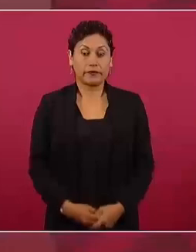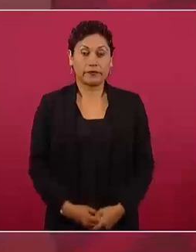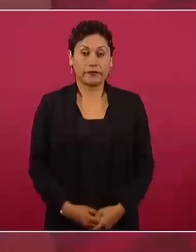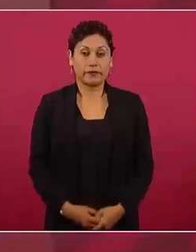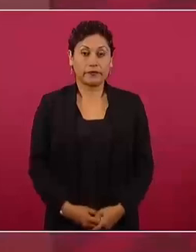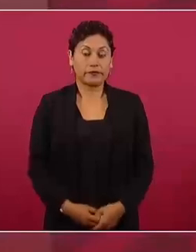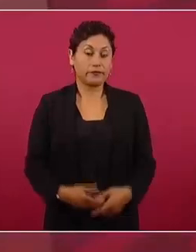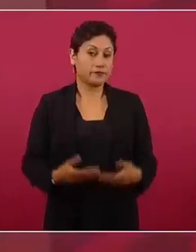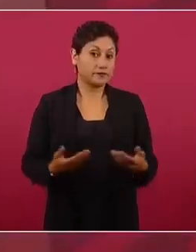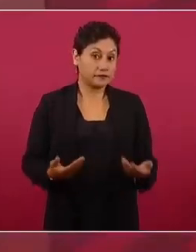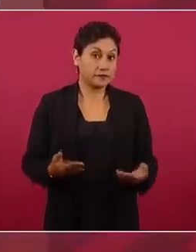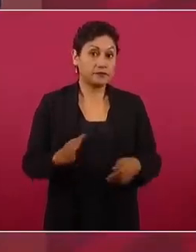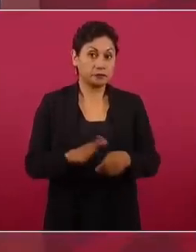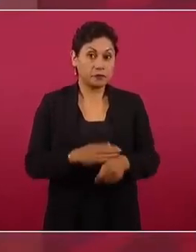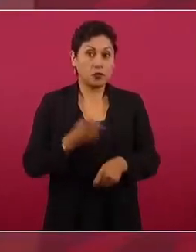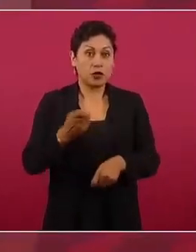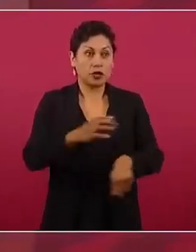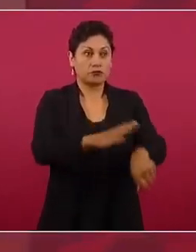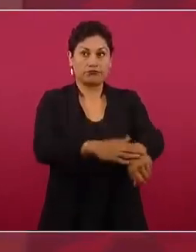Entonces, hay que participar.